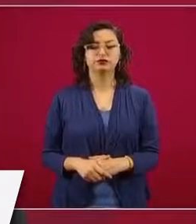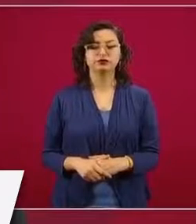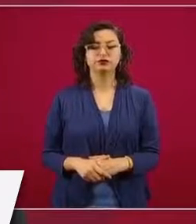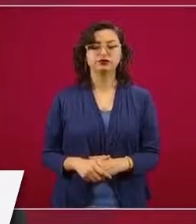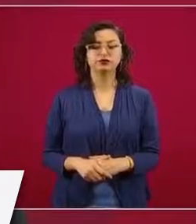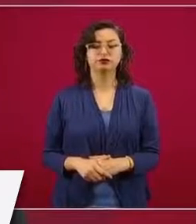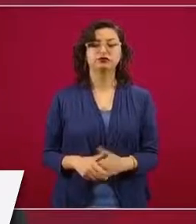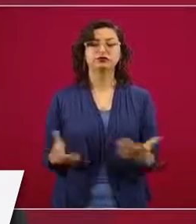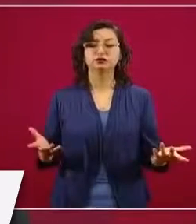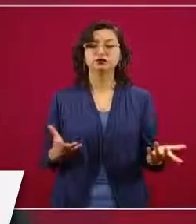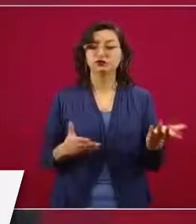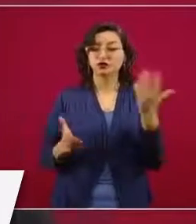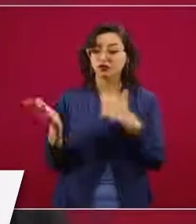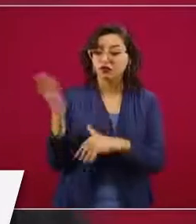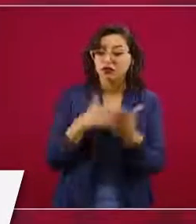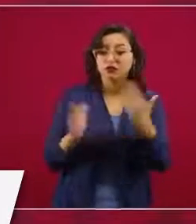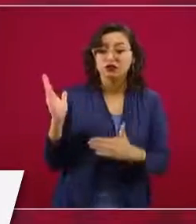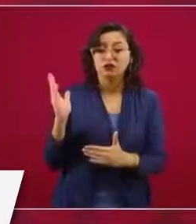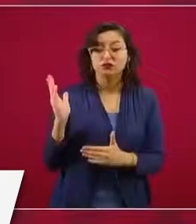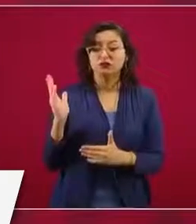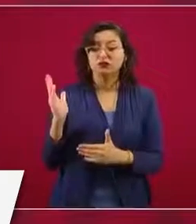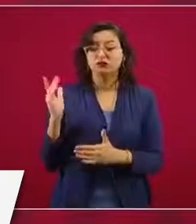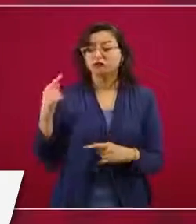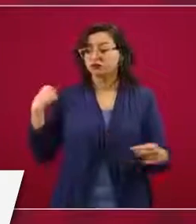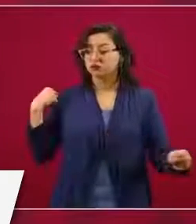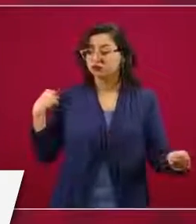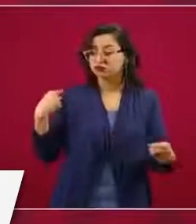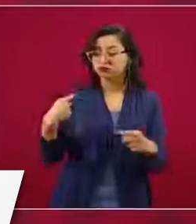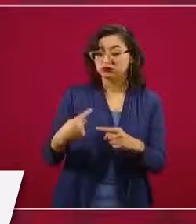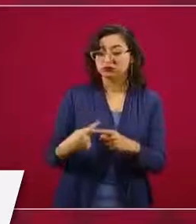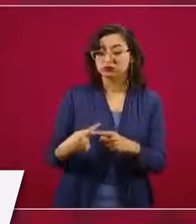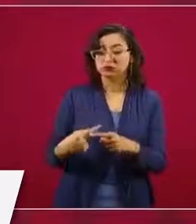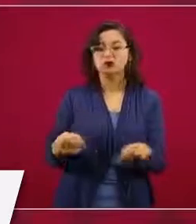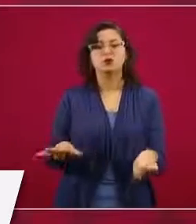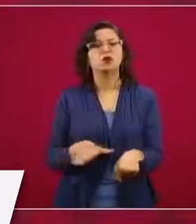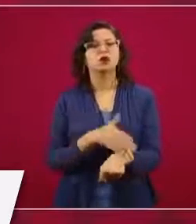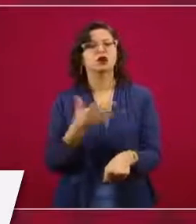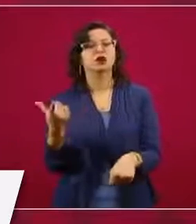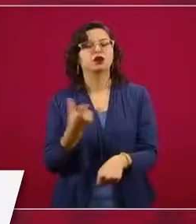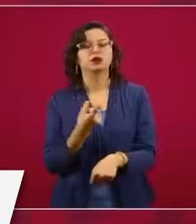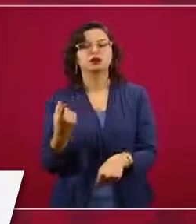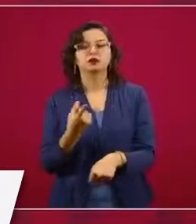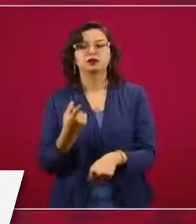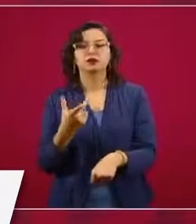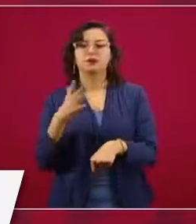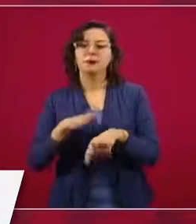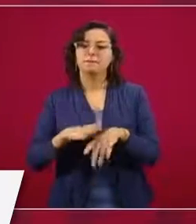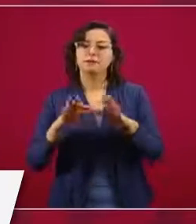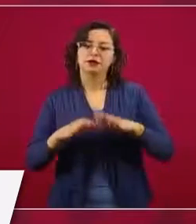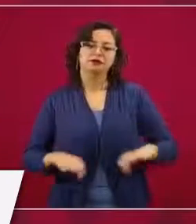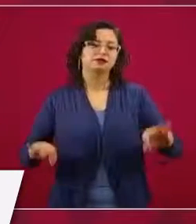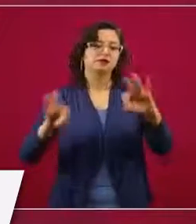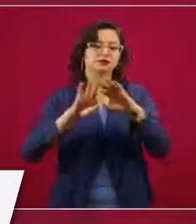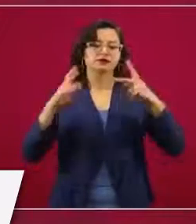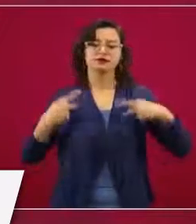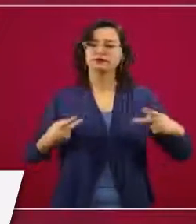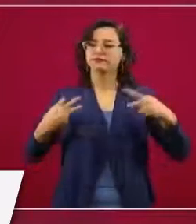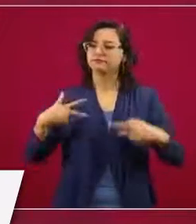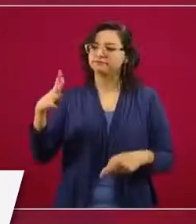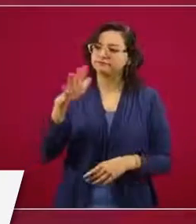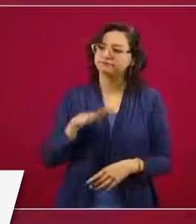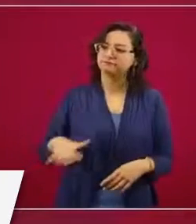repito, por la participación de los ciudadanos,